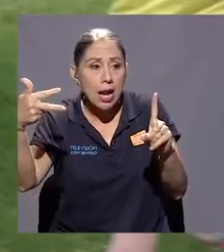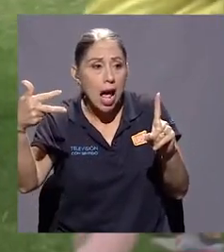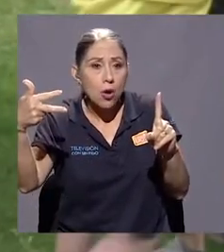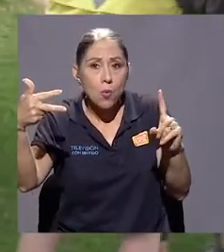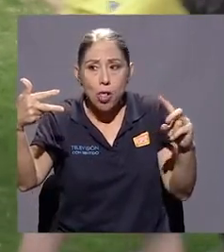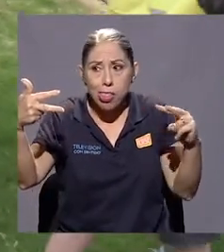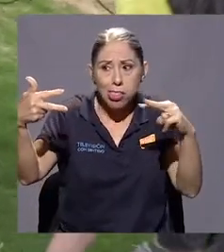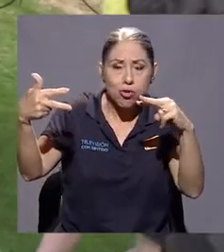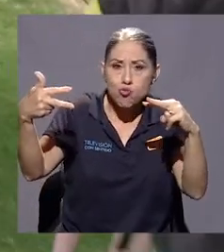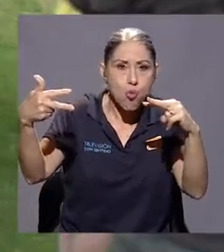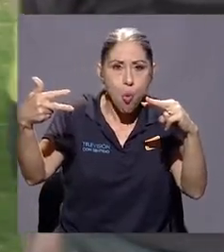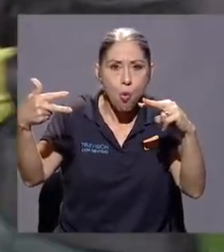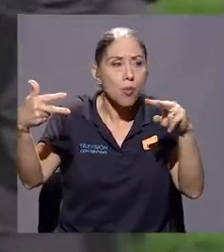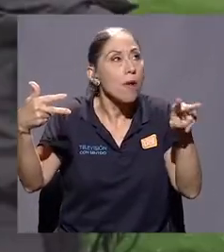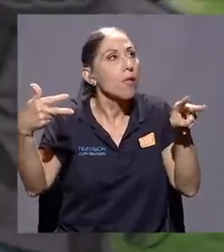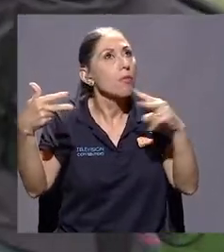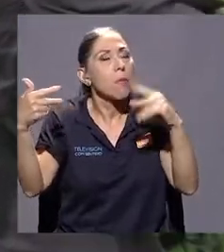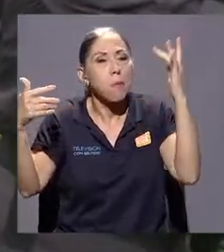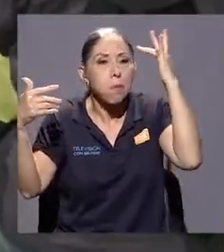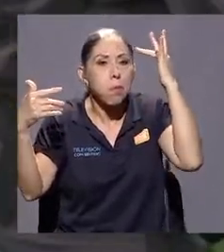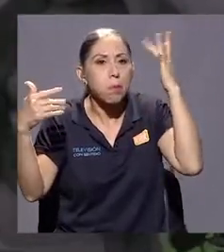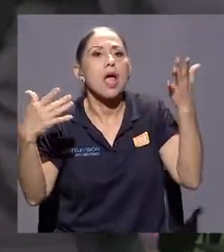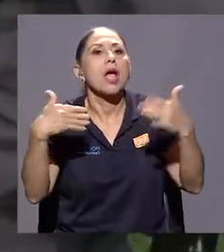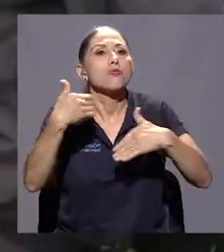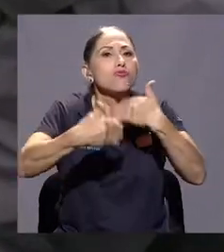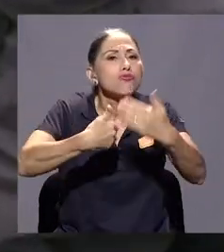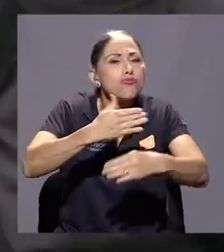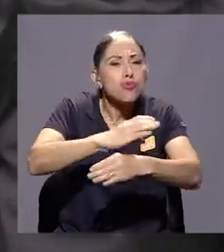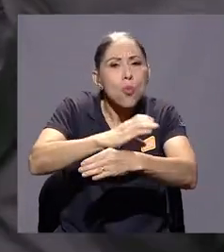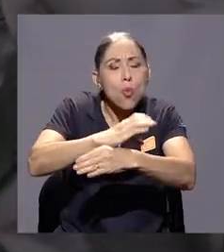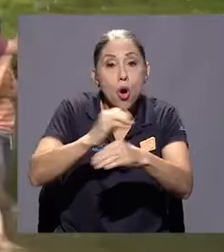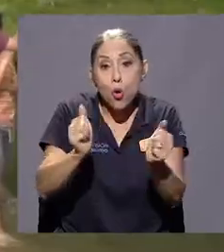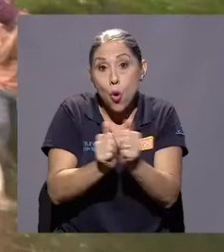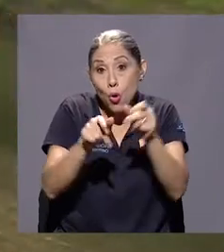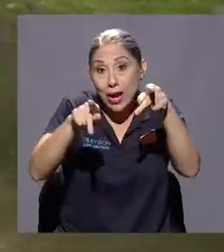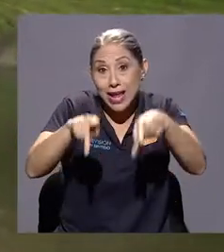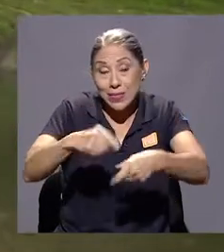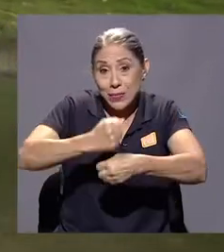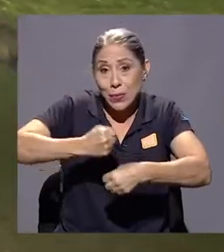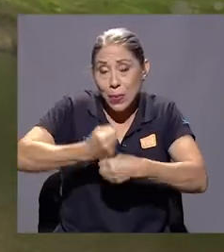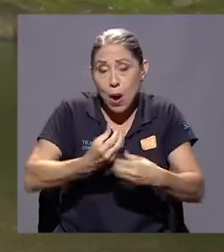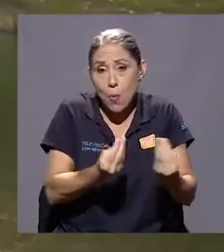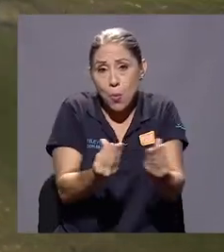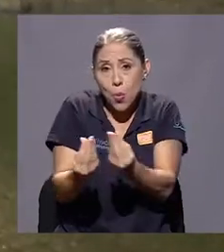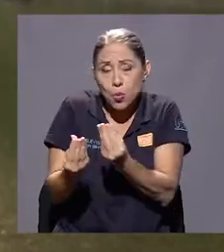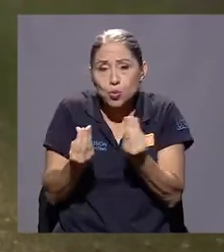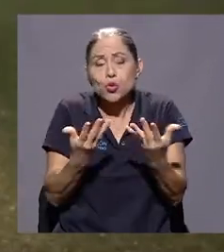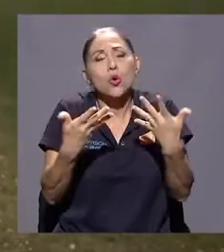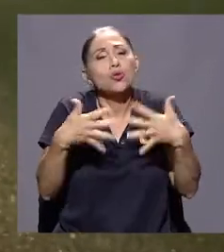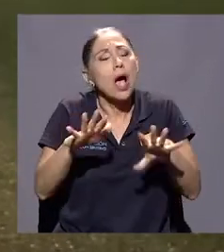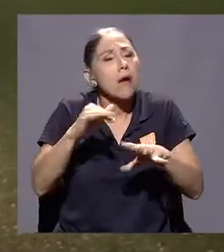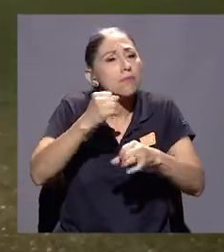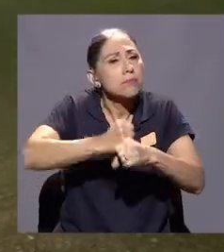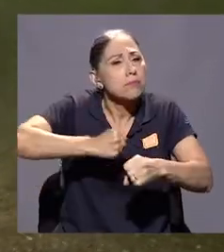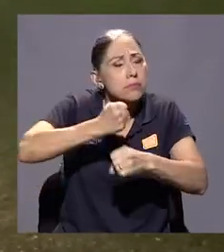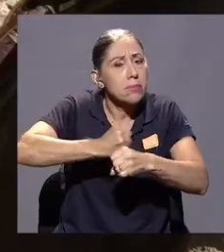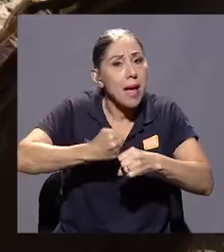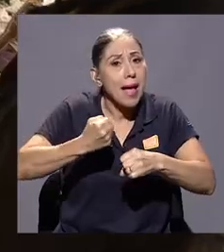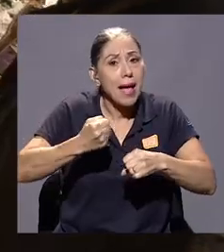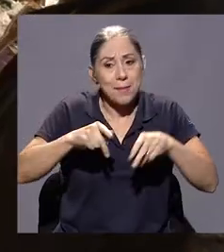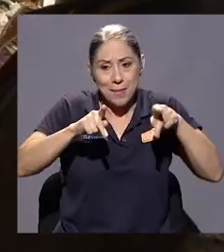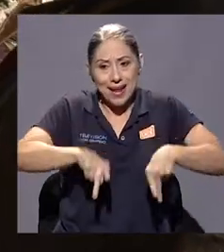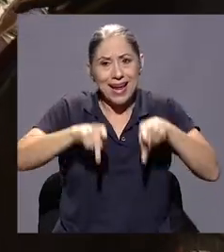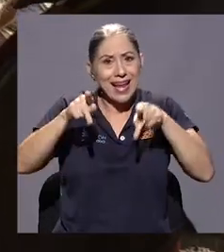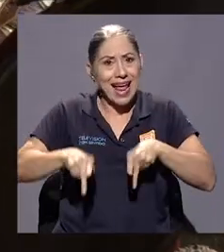o sea, tuvimos que, con la gente de producción, hacer todo el trabajo necesario para que la gente estuviera lejos, sobre todo,